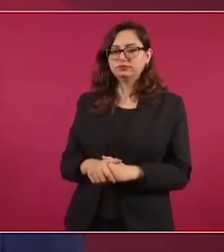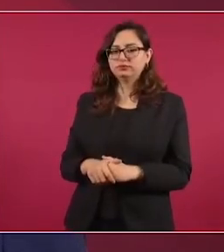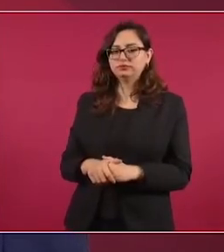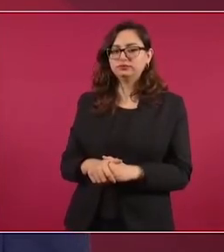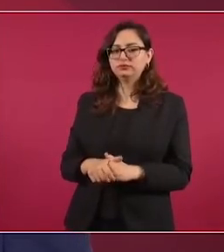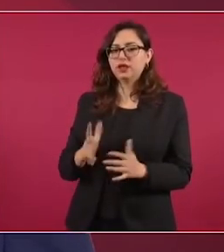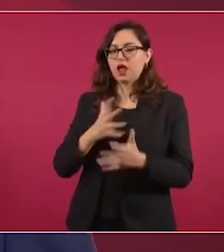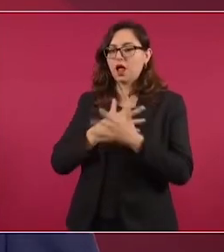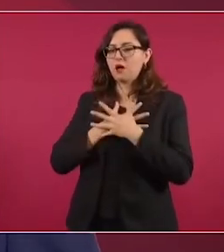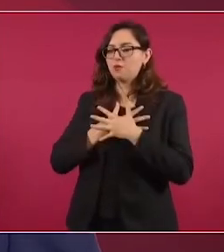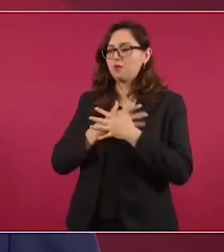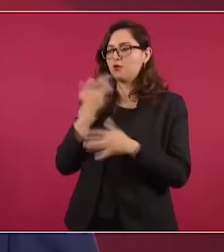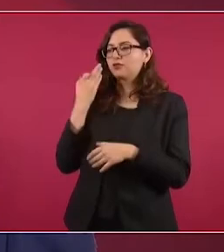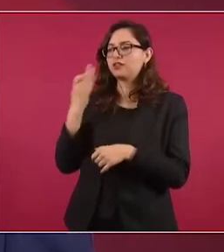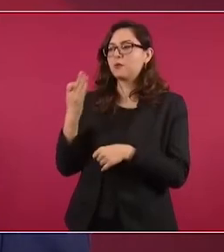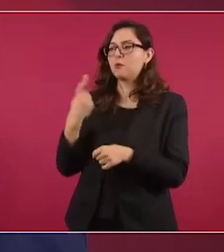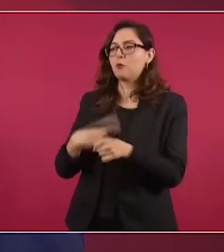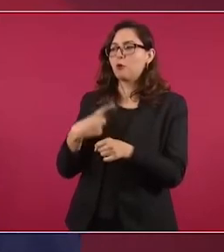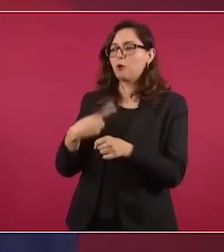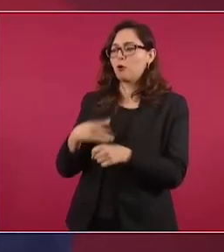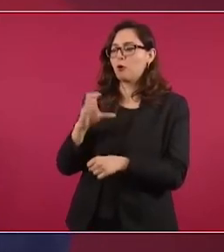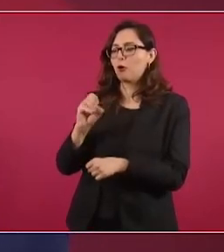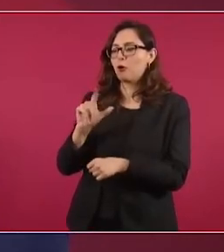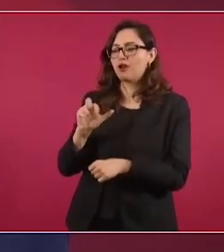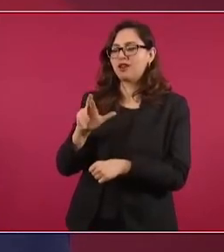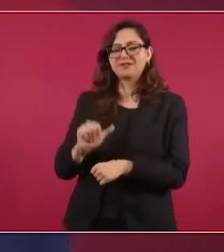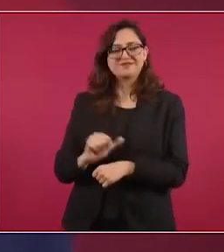El amor en los tiempos del cólera.